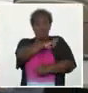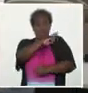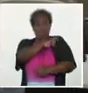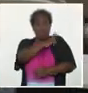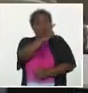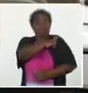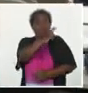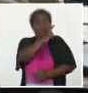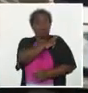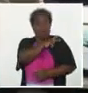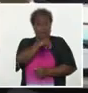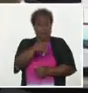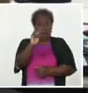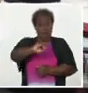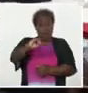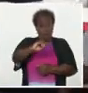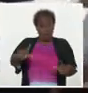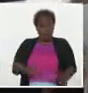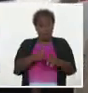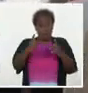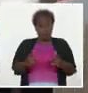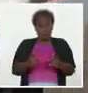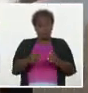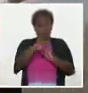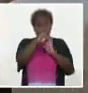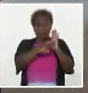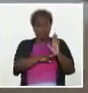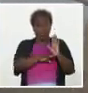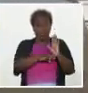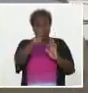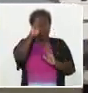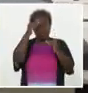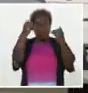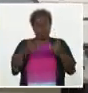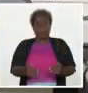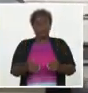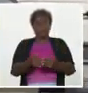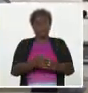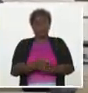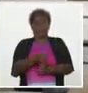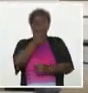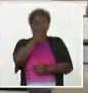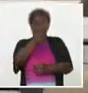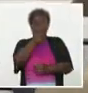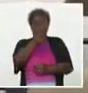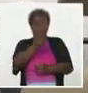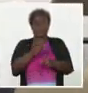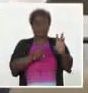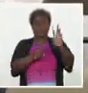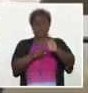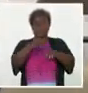organismos para el cumplimiento de las medidas sanitarias. Talía González, Sistema Informativo de la Televisión Cubana.